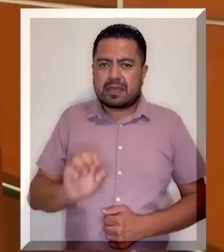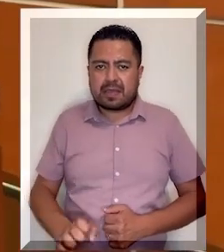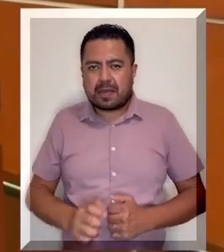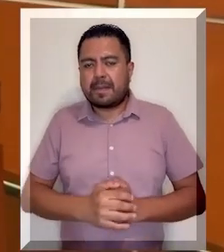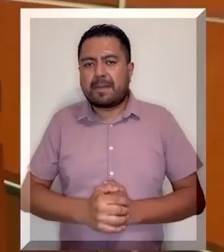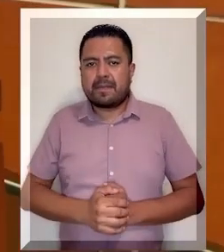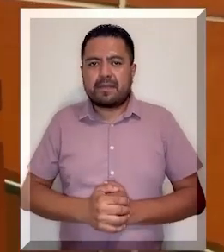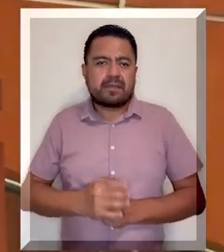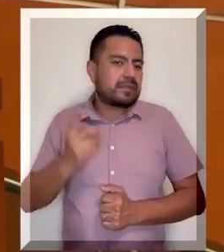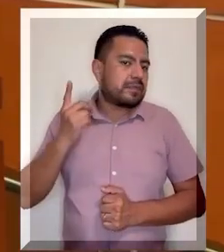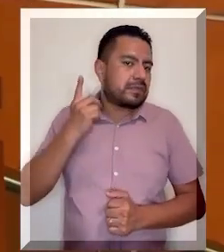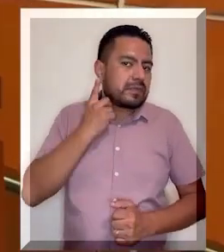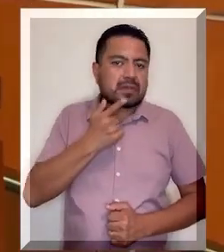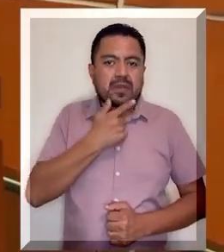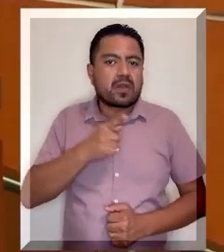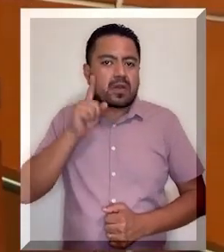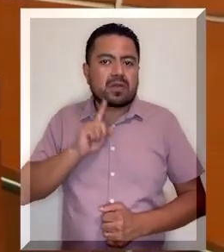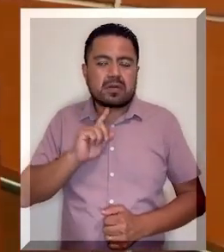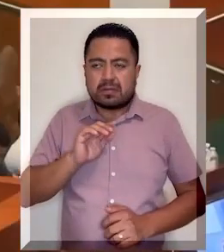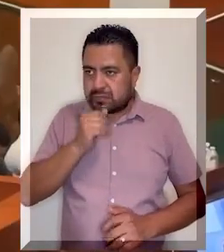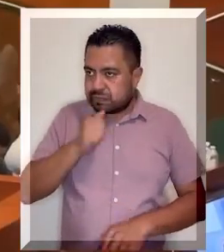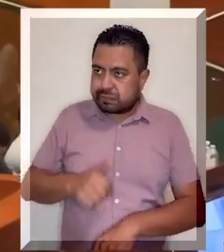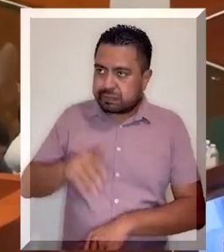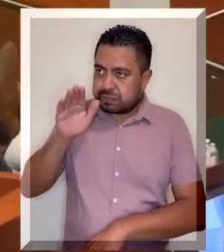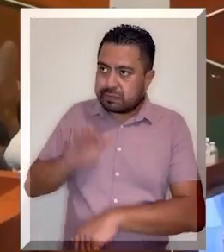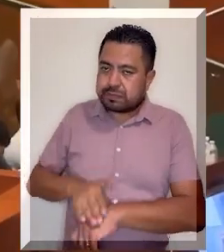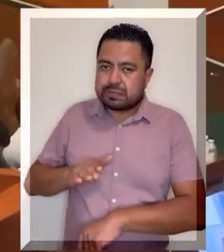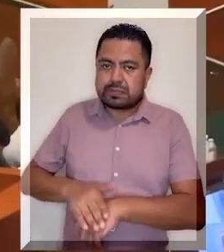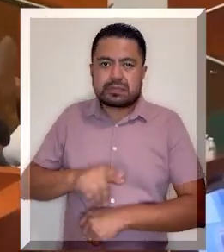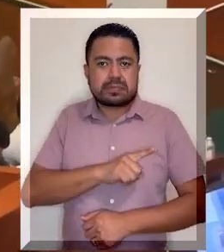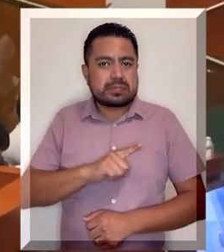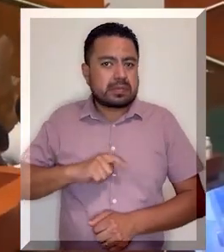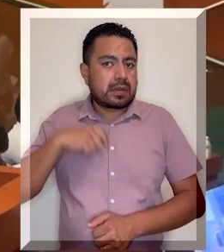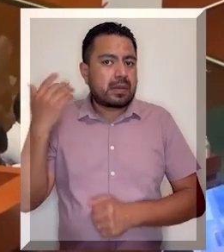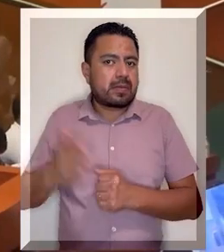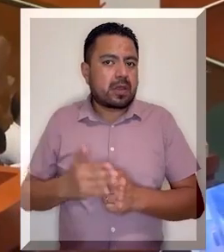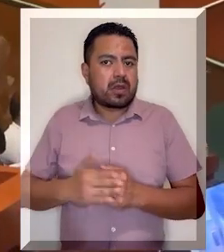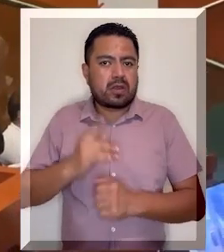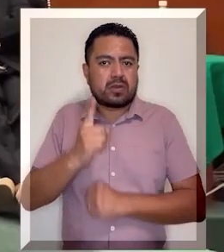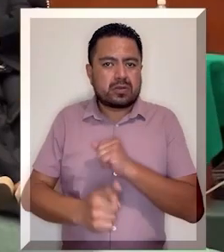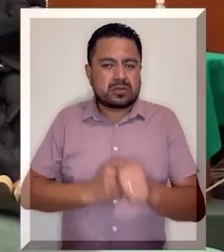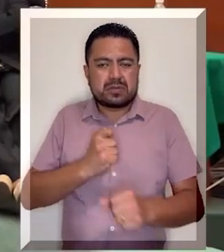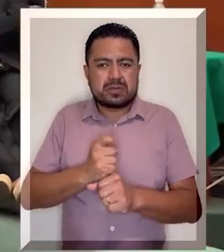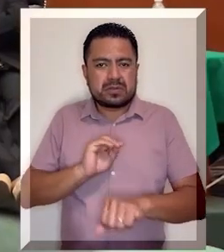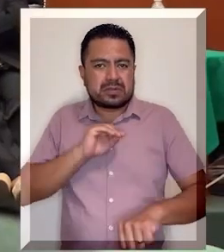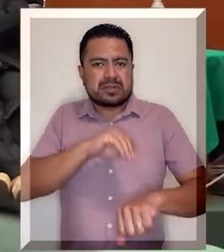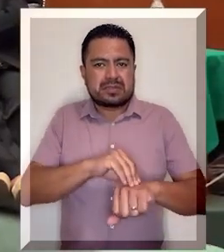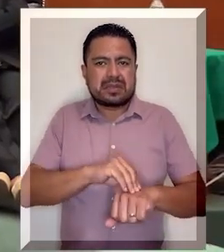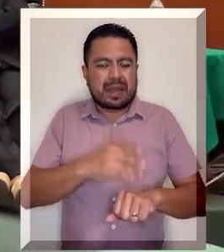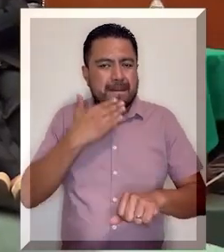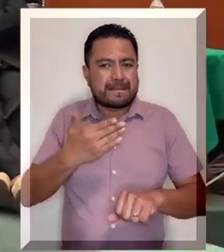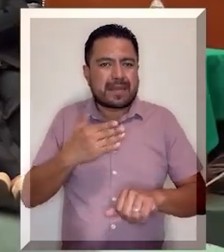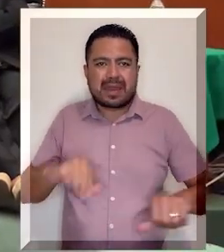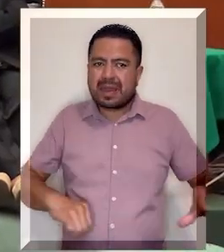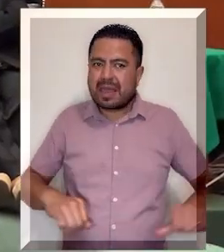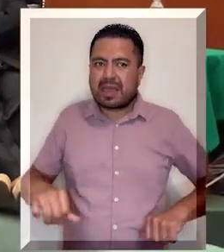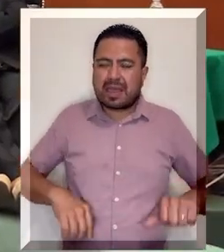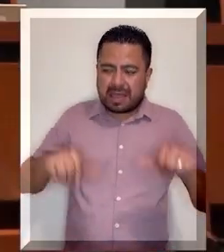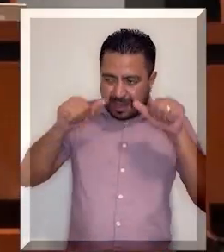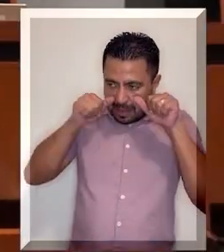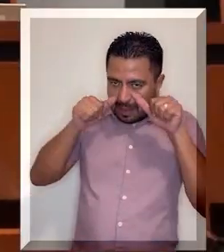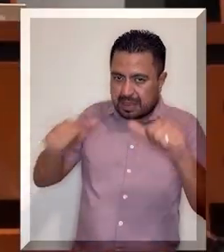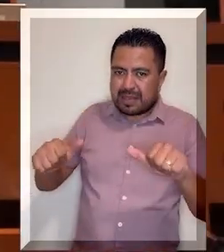de Salud, Aidey Várez Castro. Las diputadas y diputados hicieron un llamado a privilegiar el próximo año una